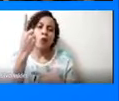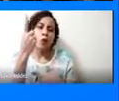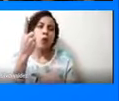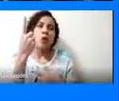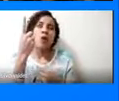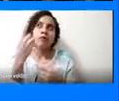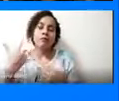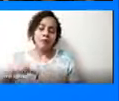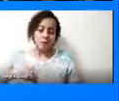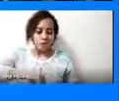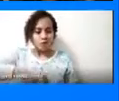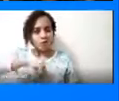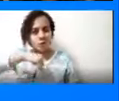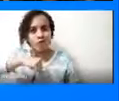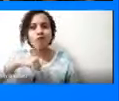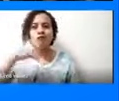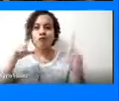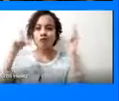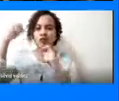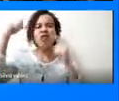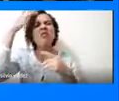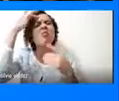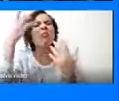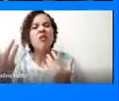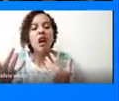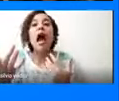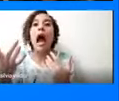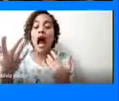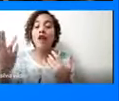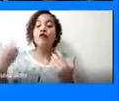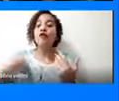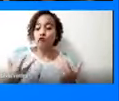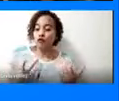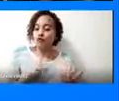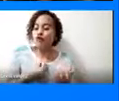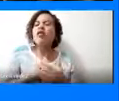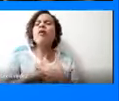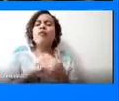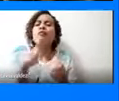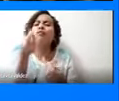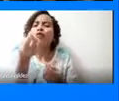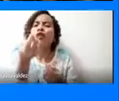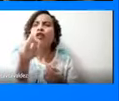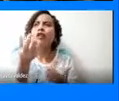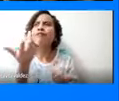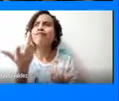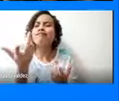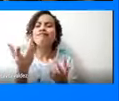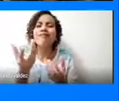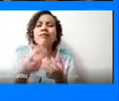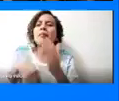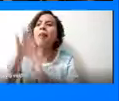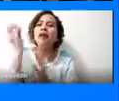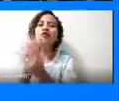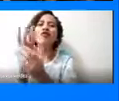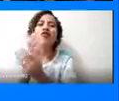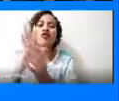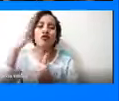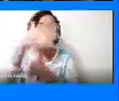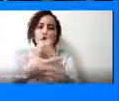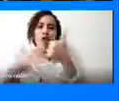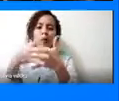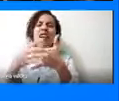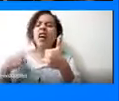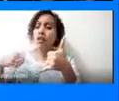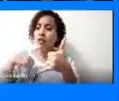orgullos del sector turístico porque somos de los pocos sectores productivos de Colombia que